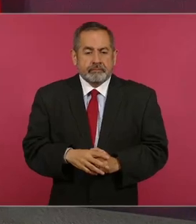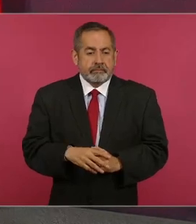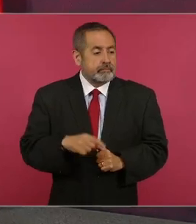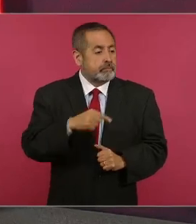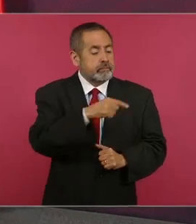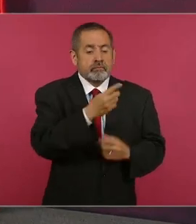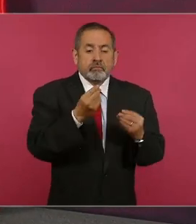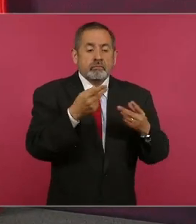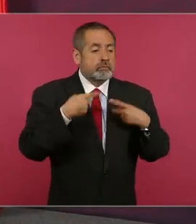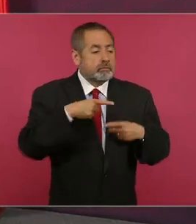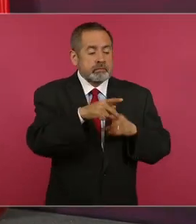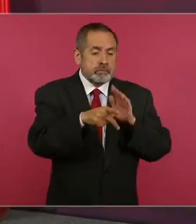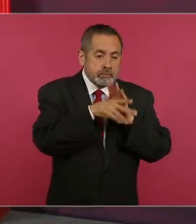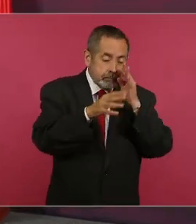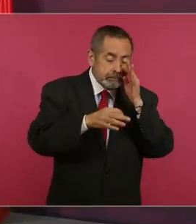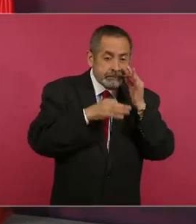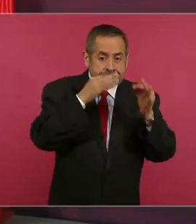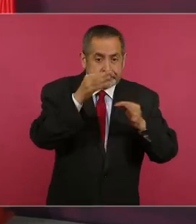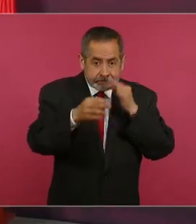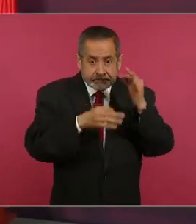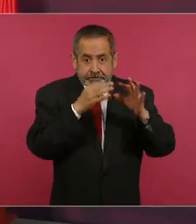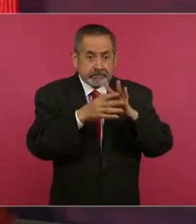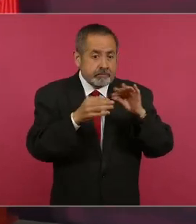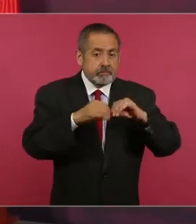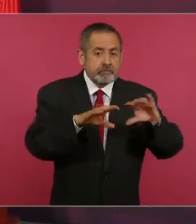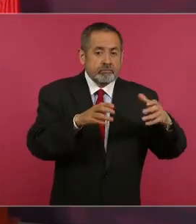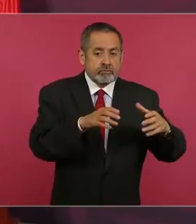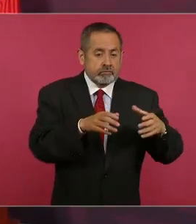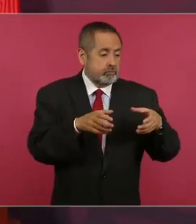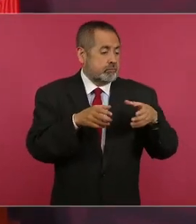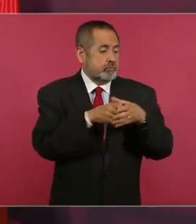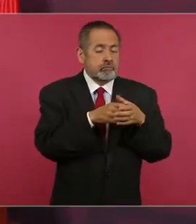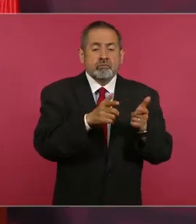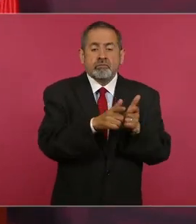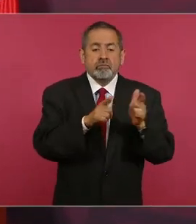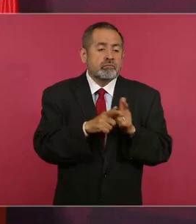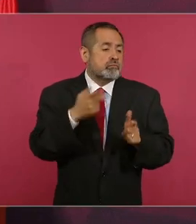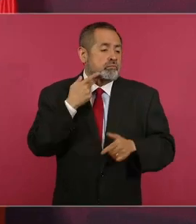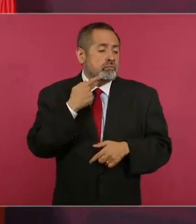también a muchos de la llamada clase política,